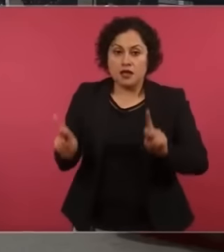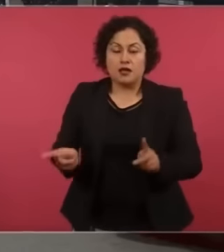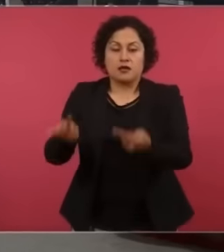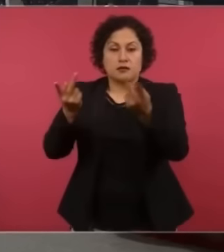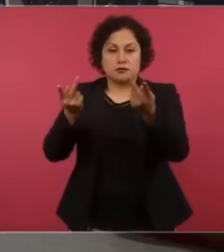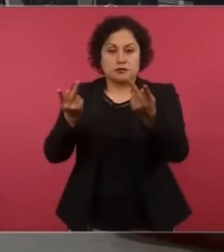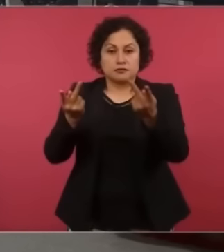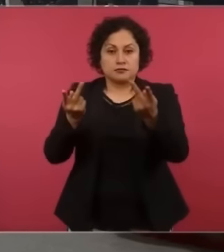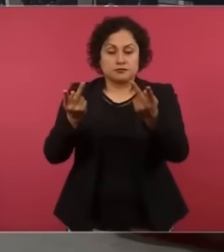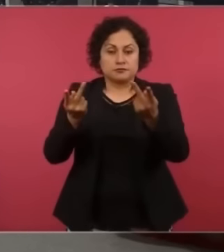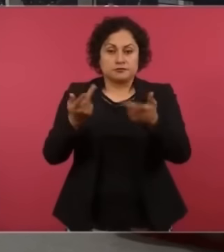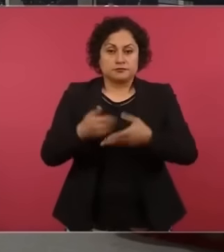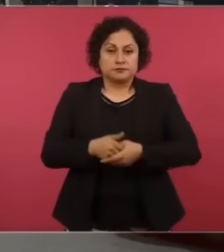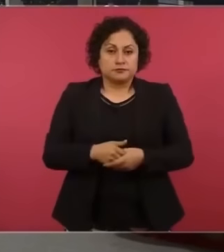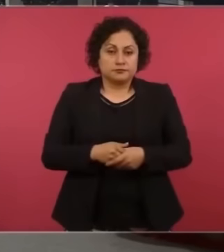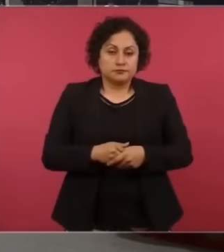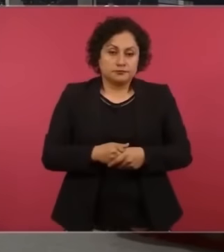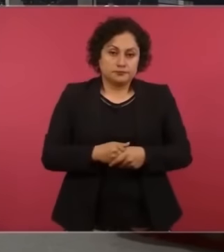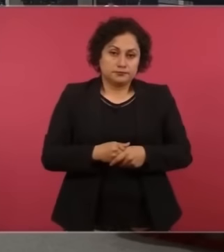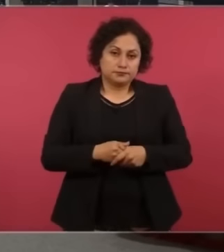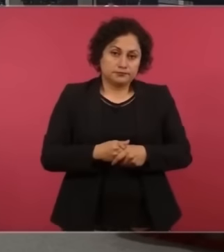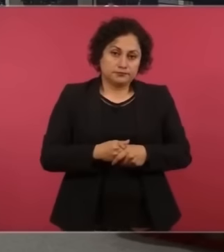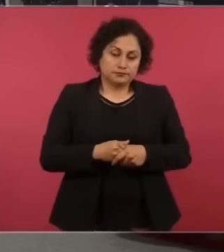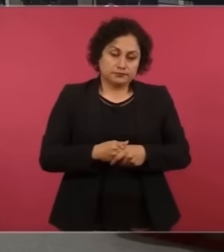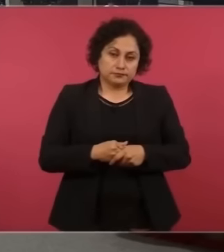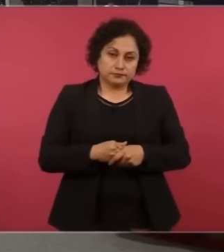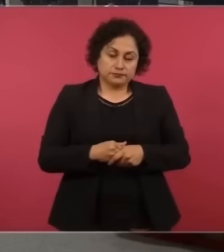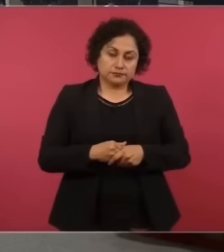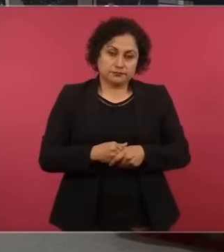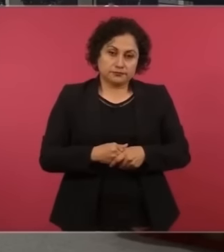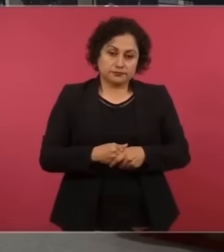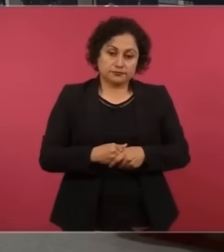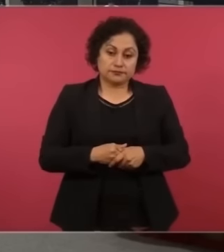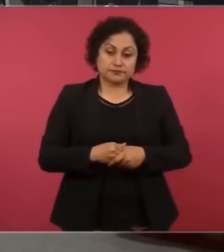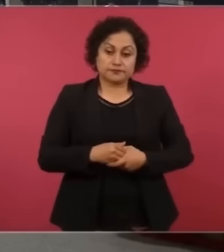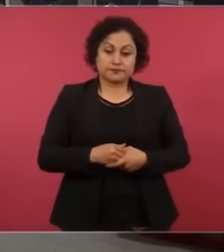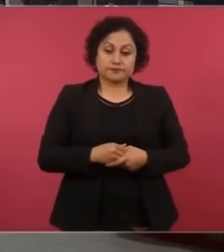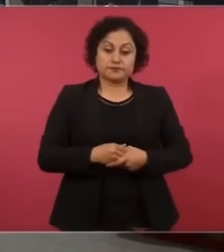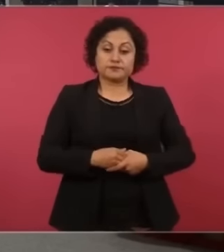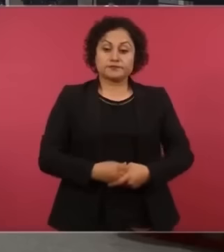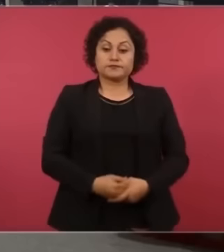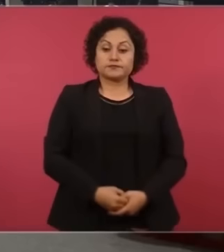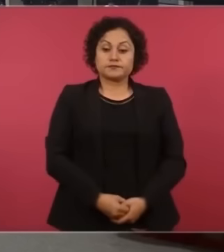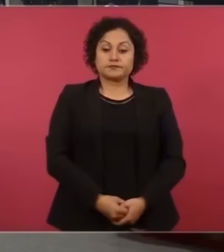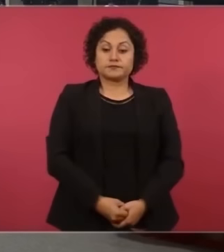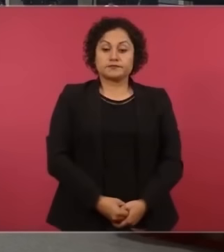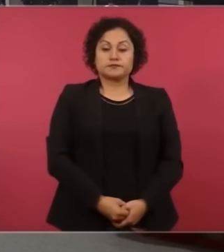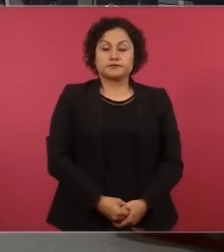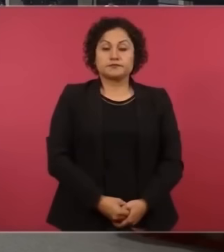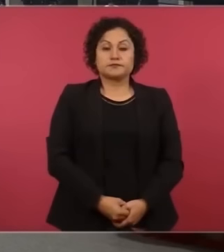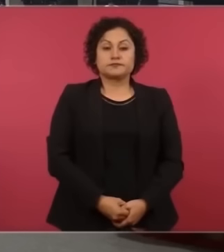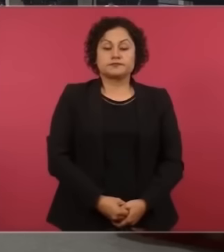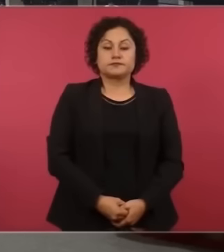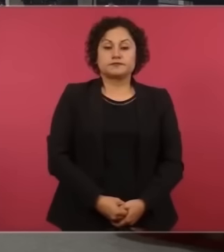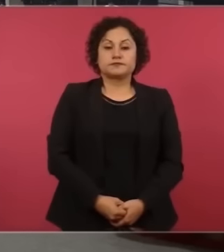elemental